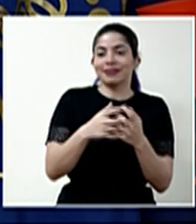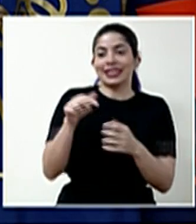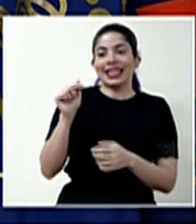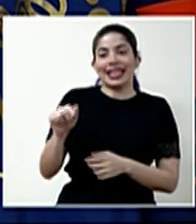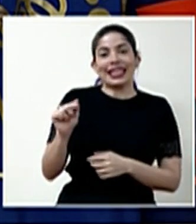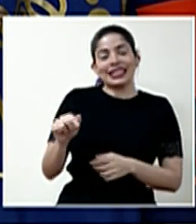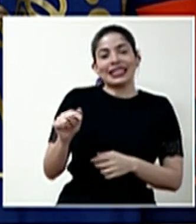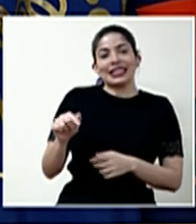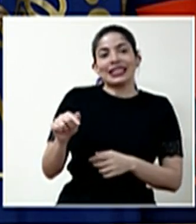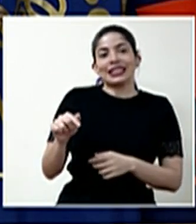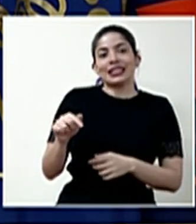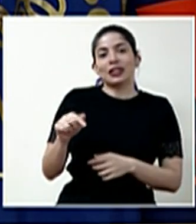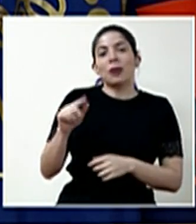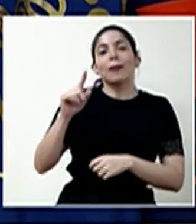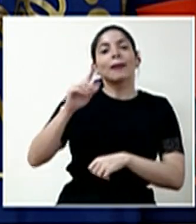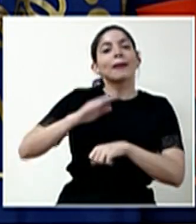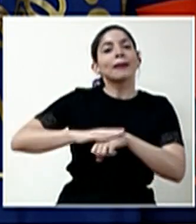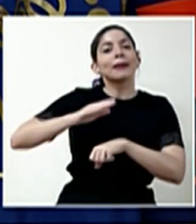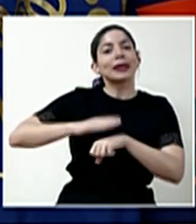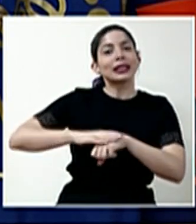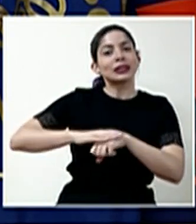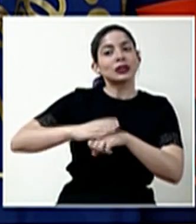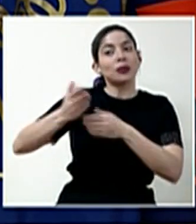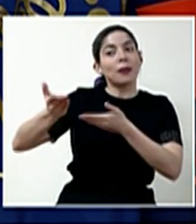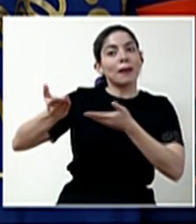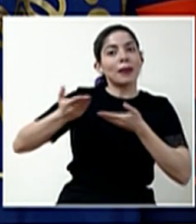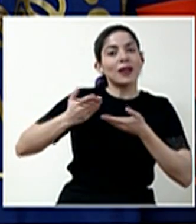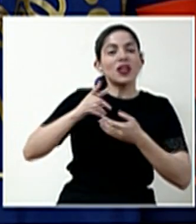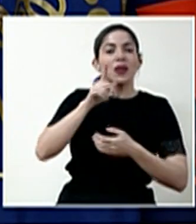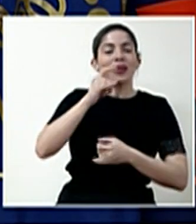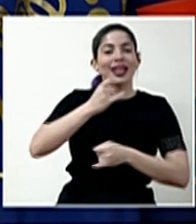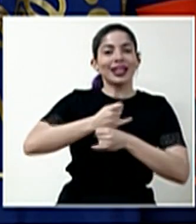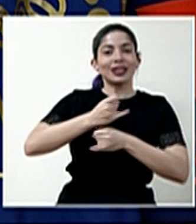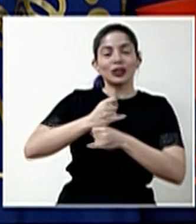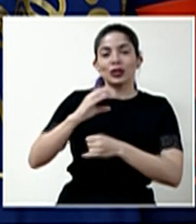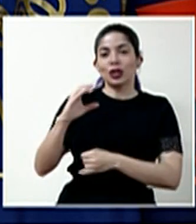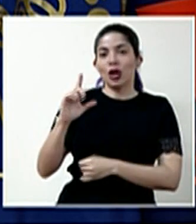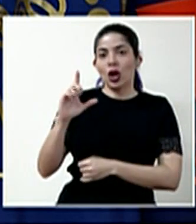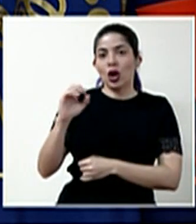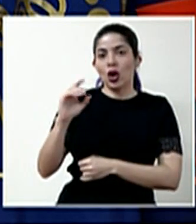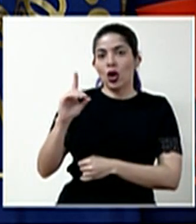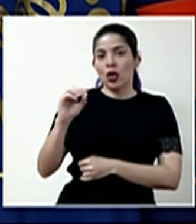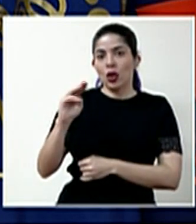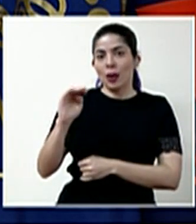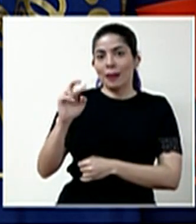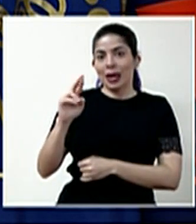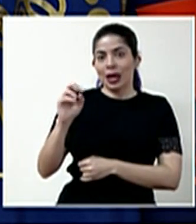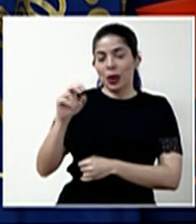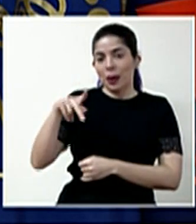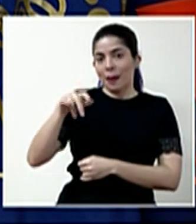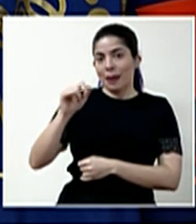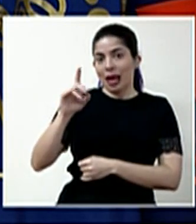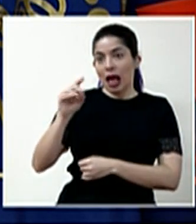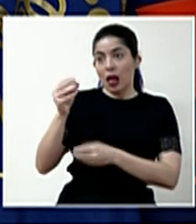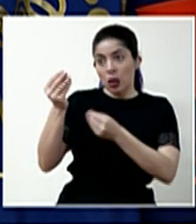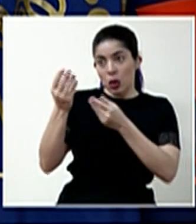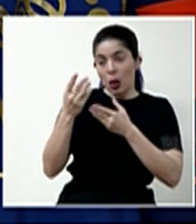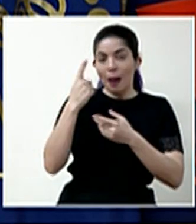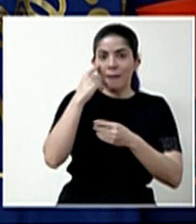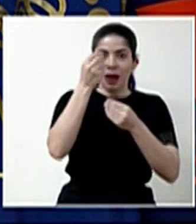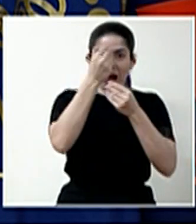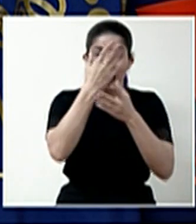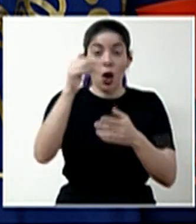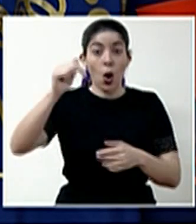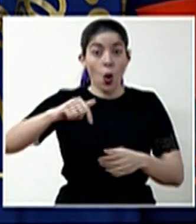esto es un permiso que me dio el Instituto Cloromido Picado de hacer el anuncio, es que esta mañana